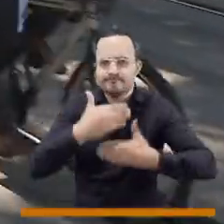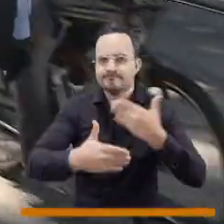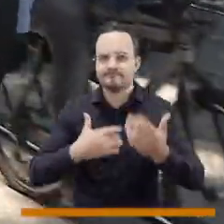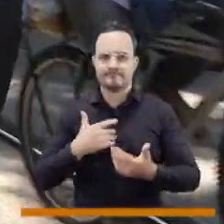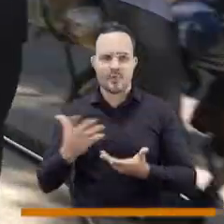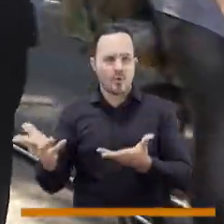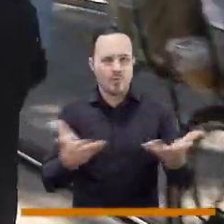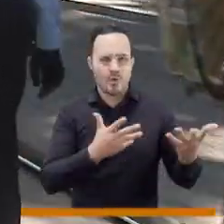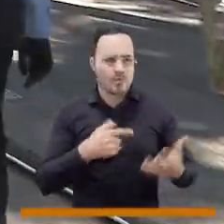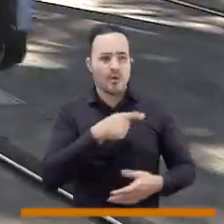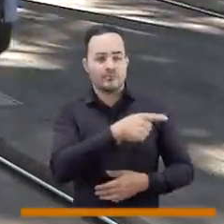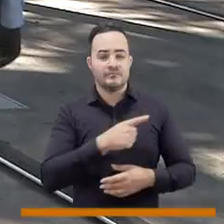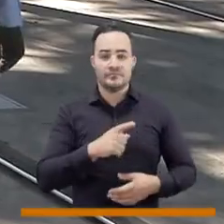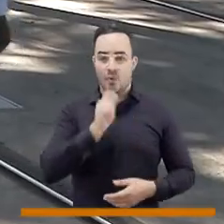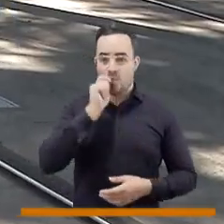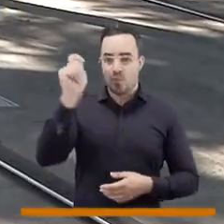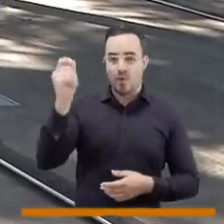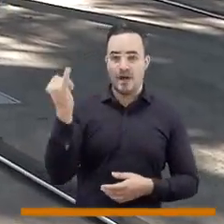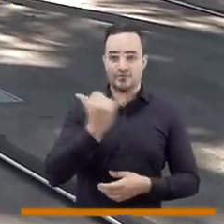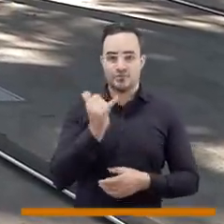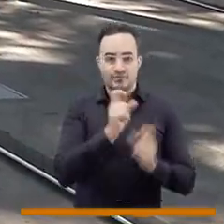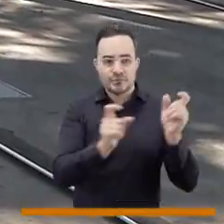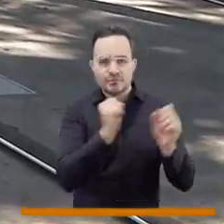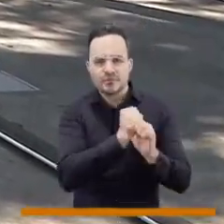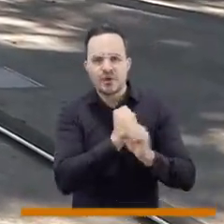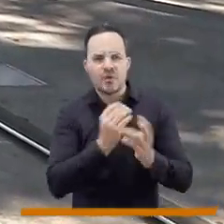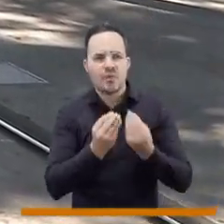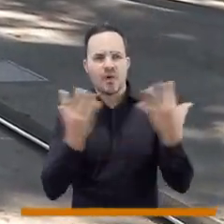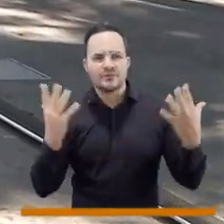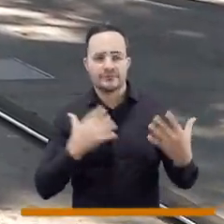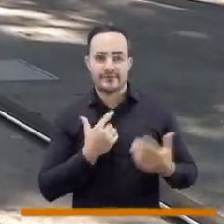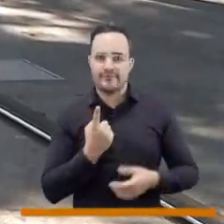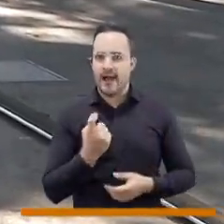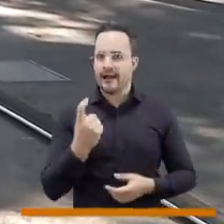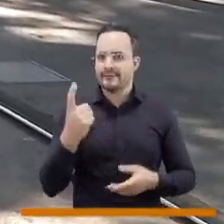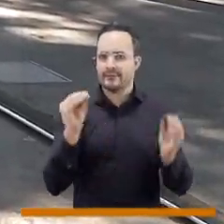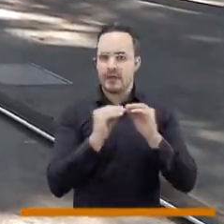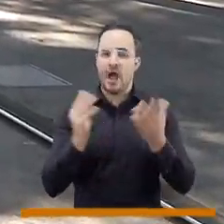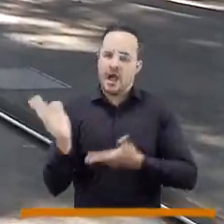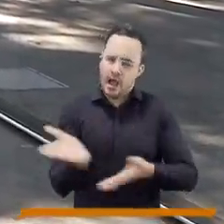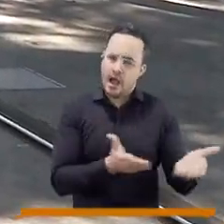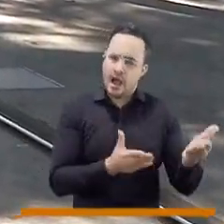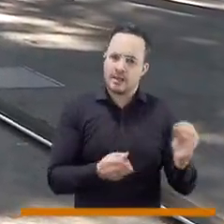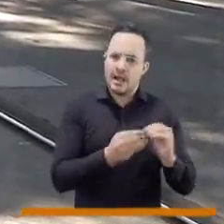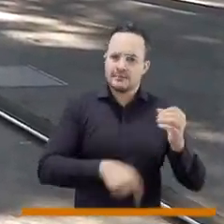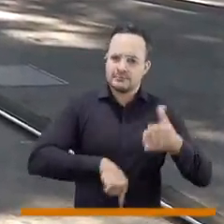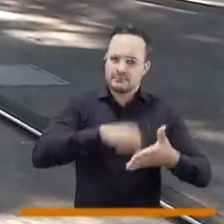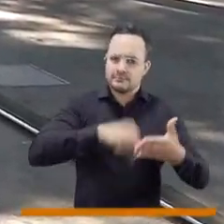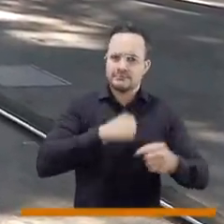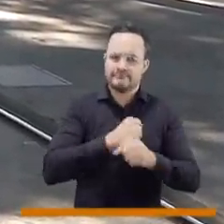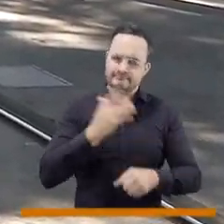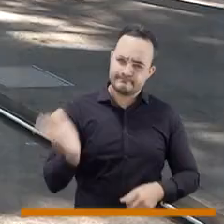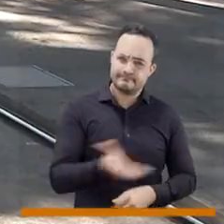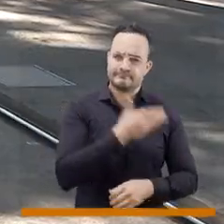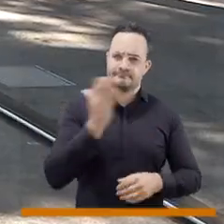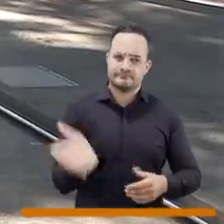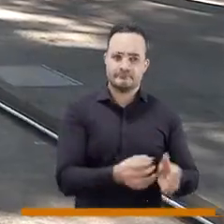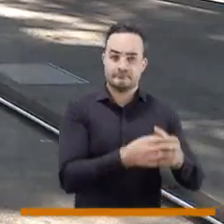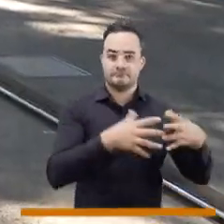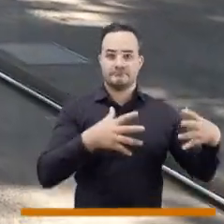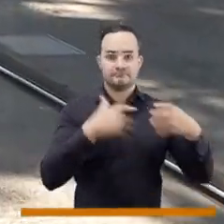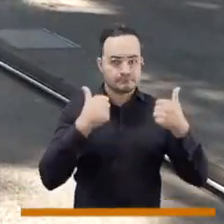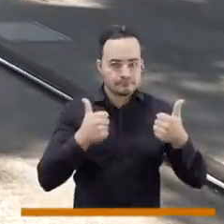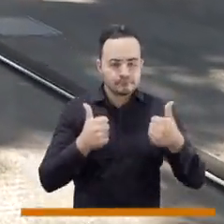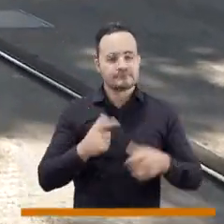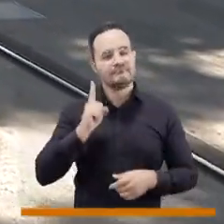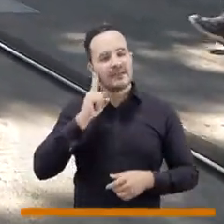resolvamos el problema del déficit de guardas de tránsito en la ciudad, pero también nos toca hoy avanzar hacia